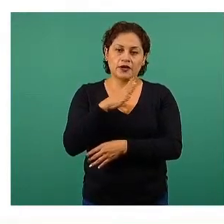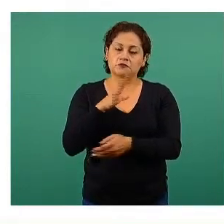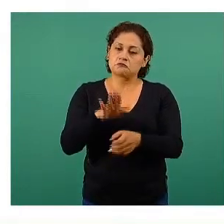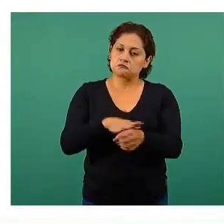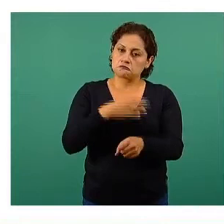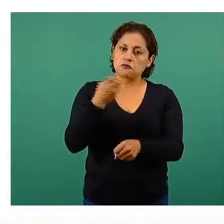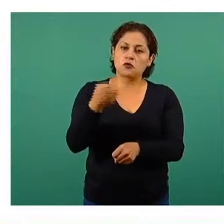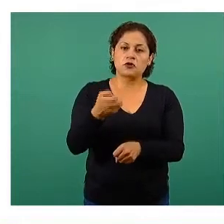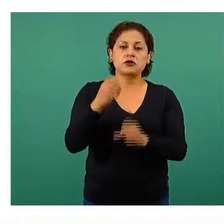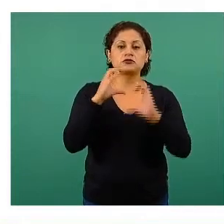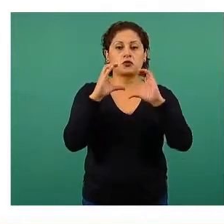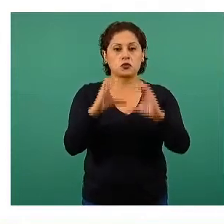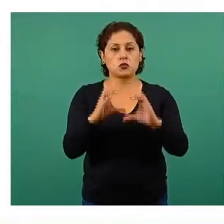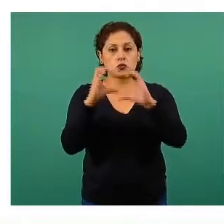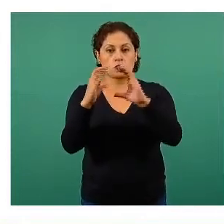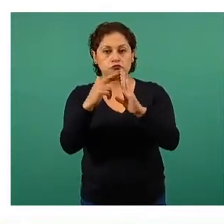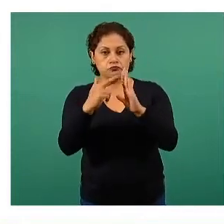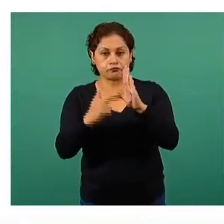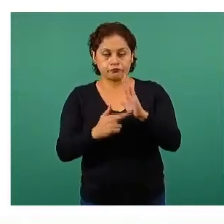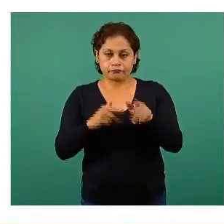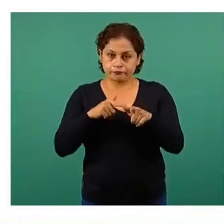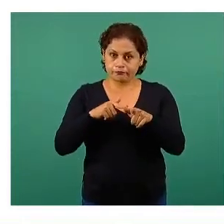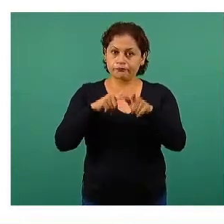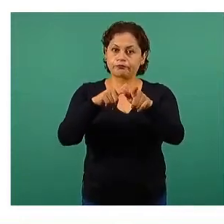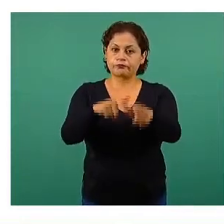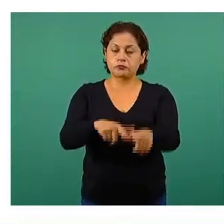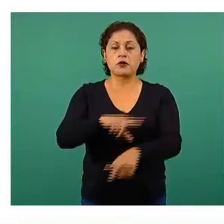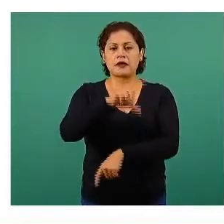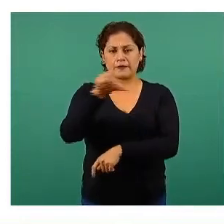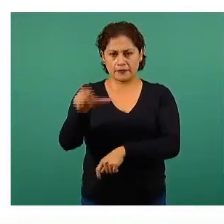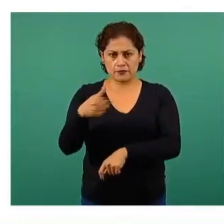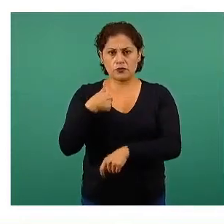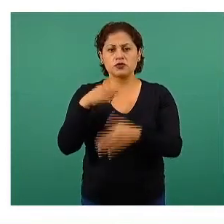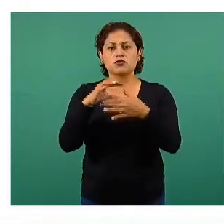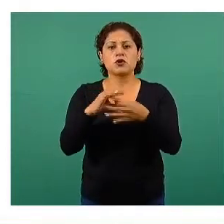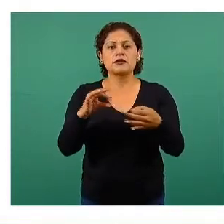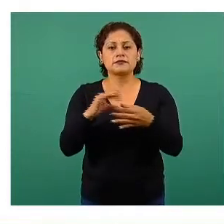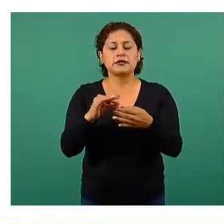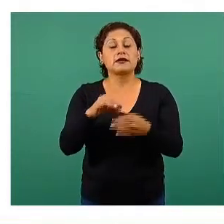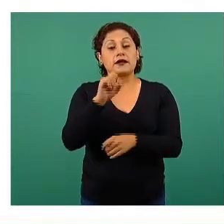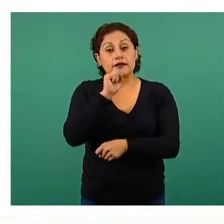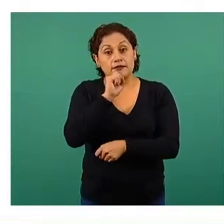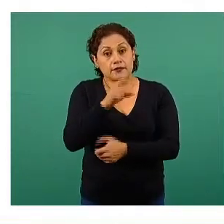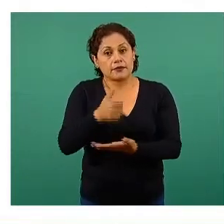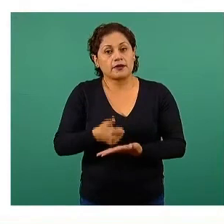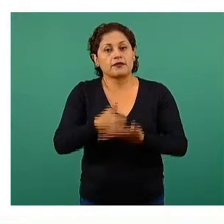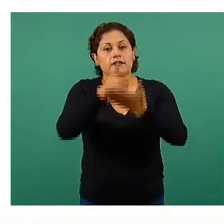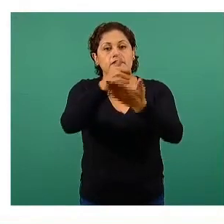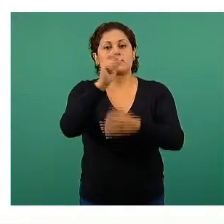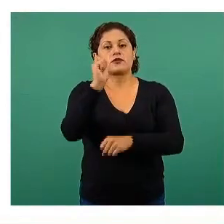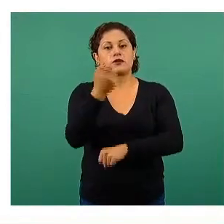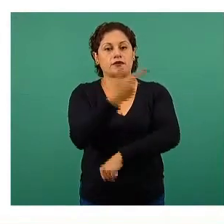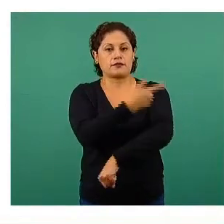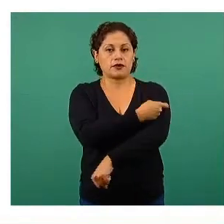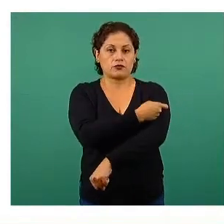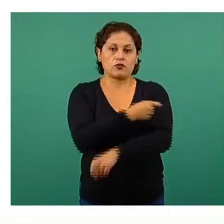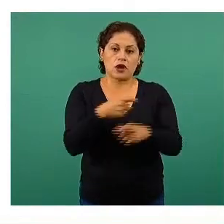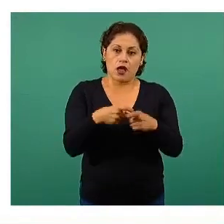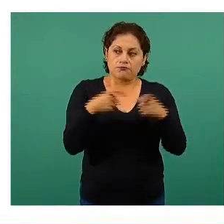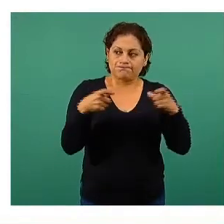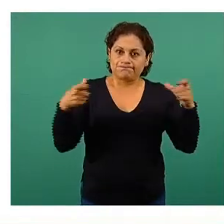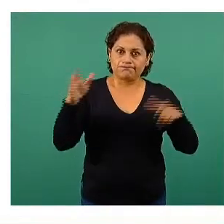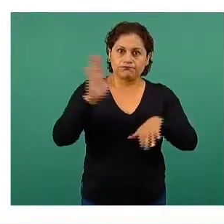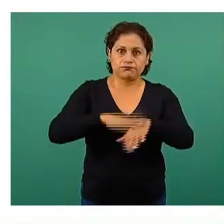momentos en que la cobertura de vacunación, como lo vamos a ver ahora, va en incremento, pero que aún estamos